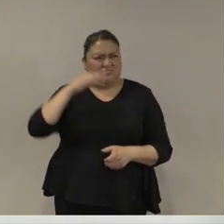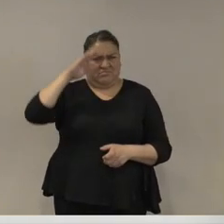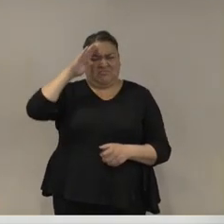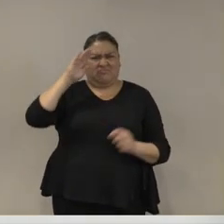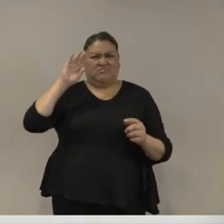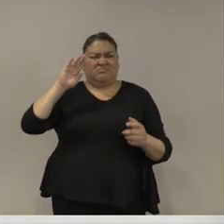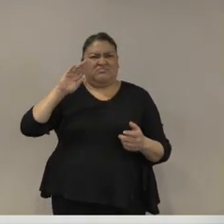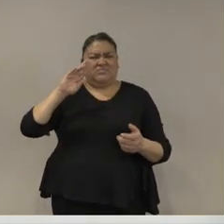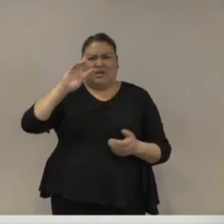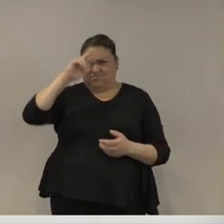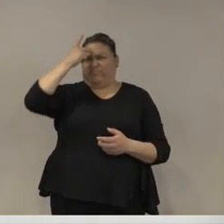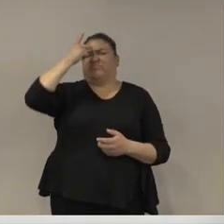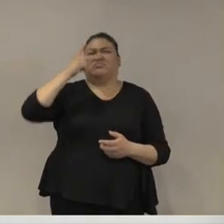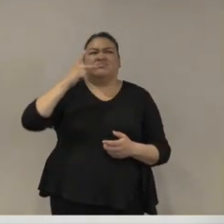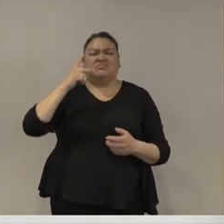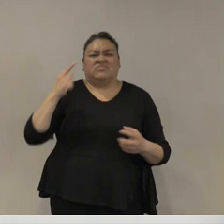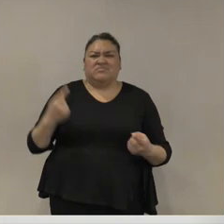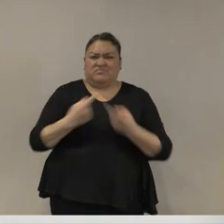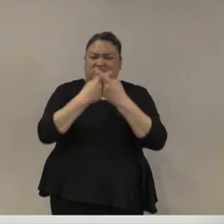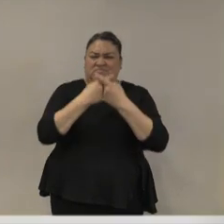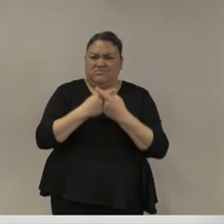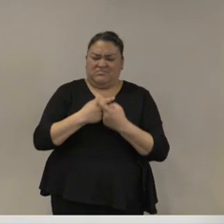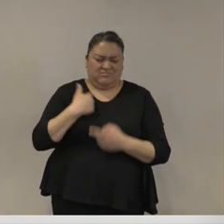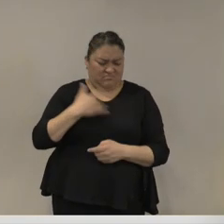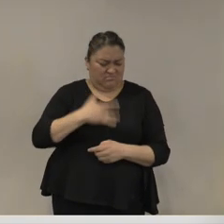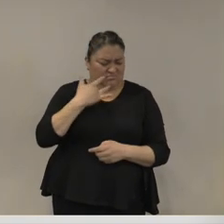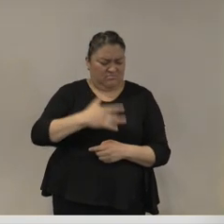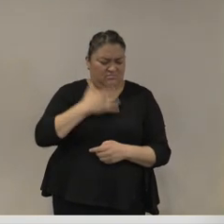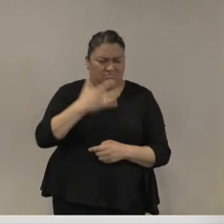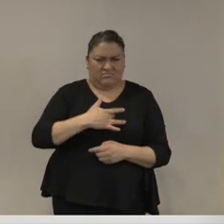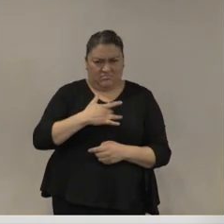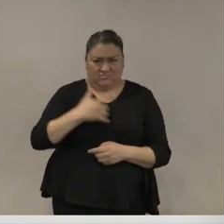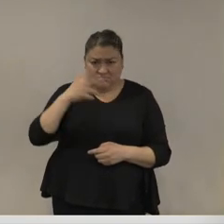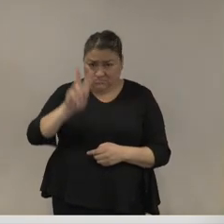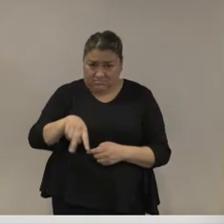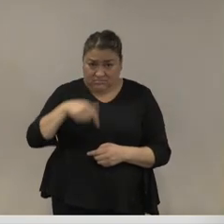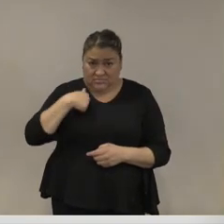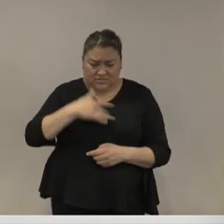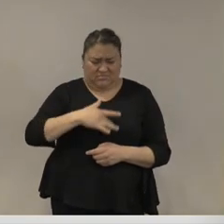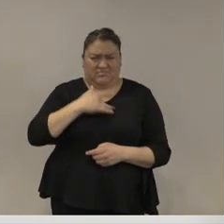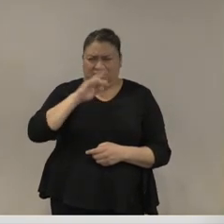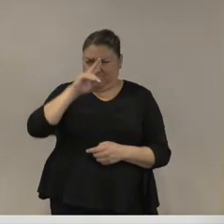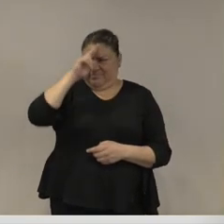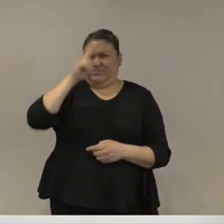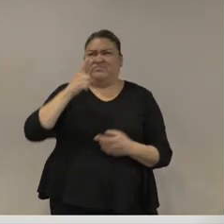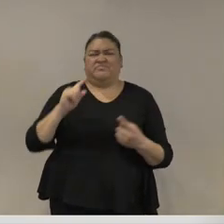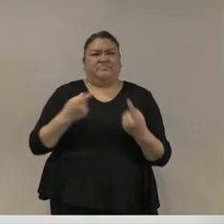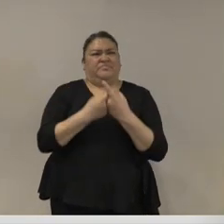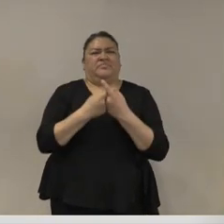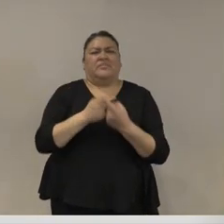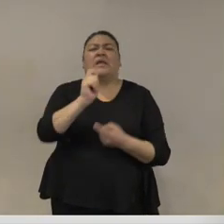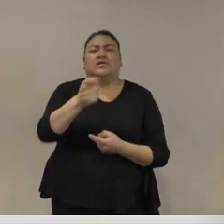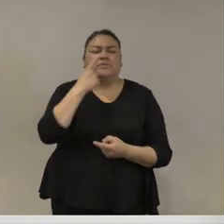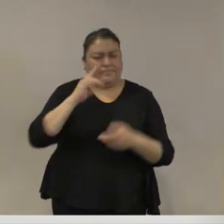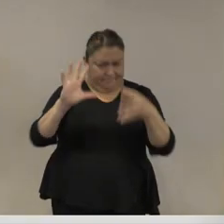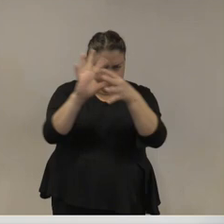evidente y aguda en el siguiente sentido